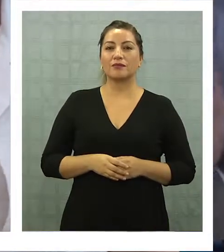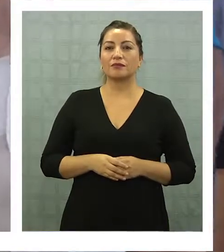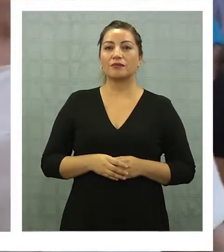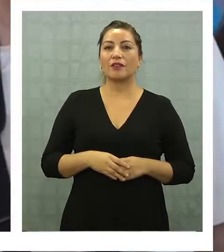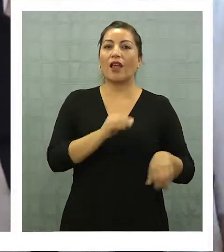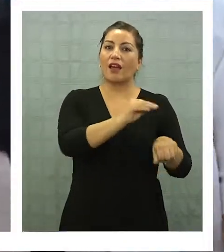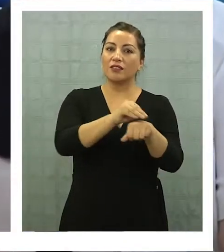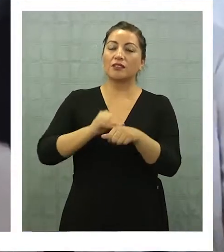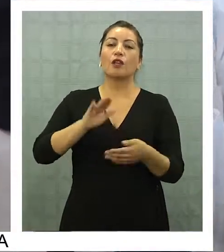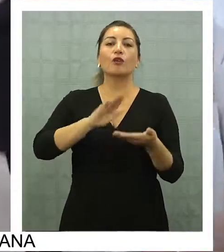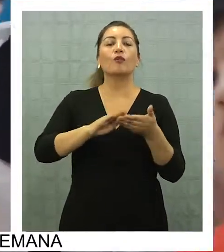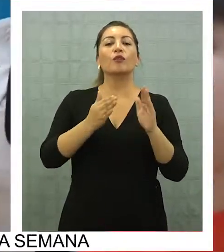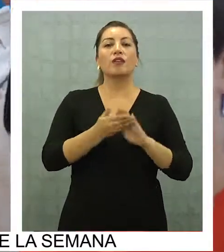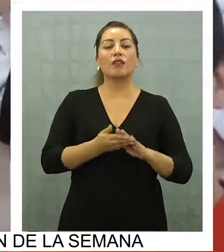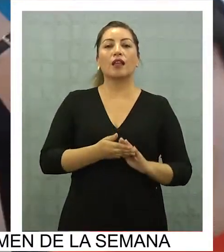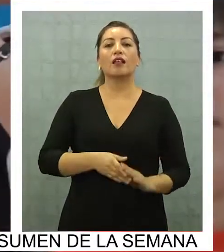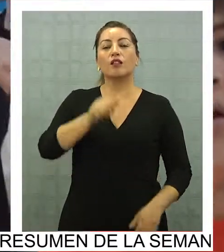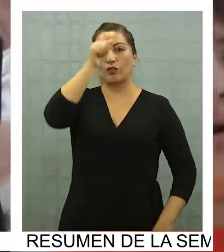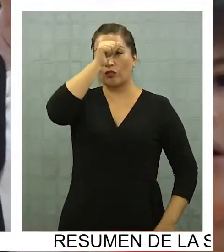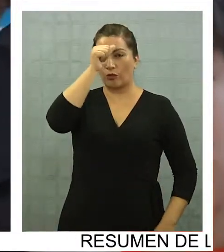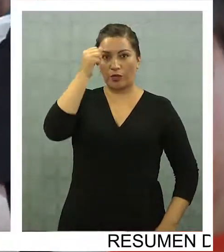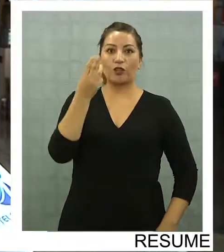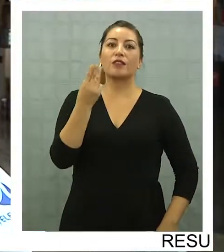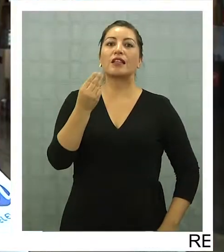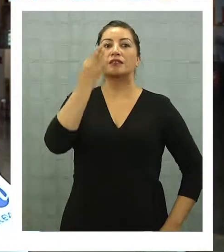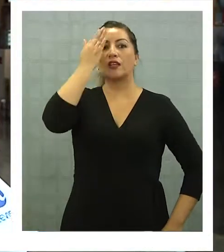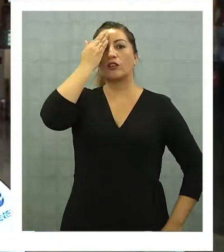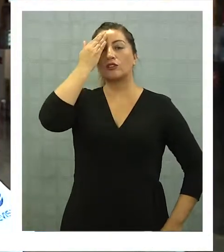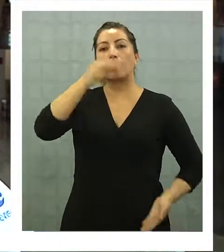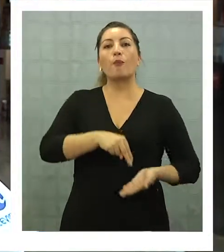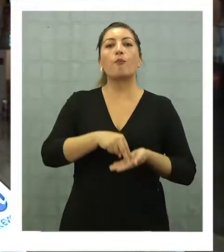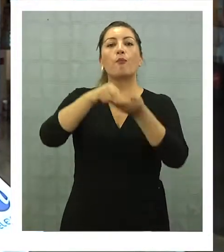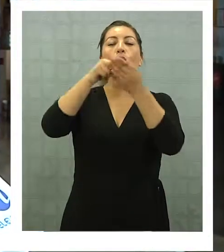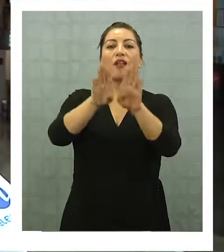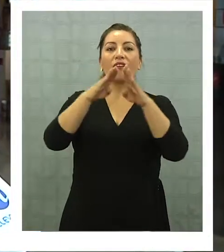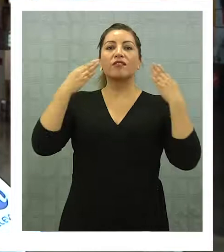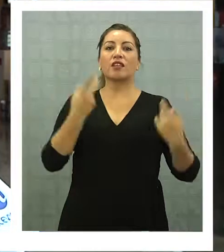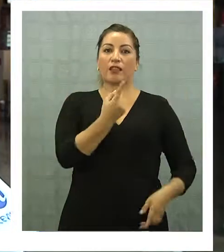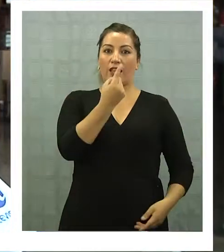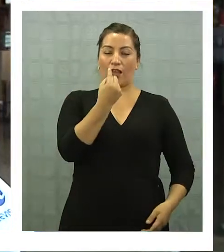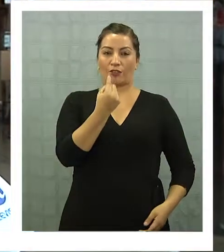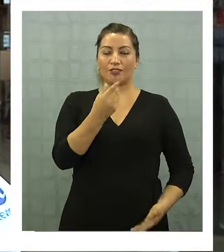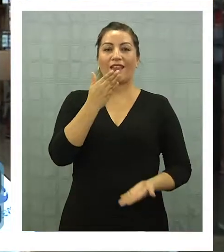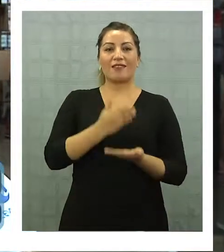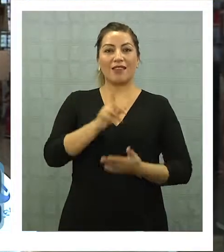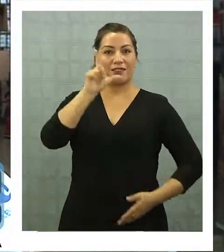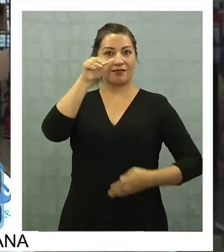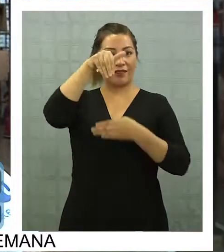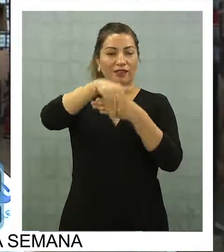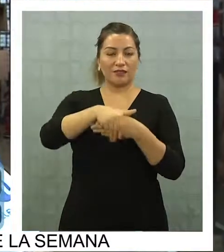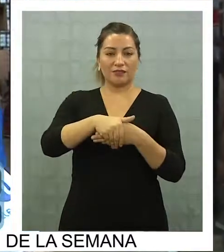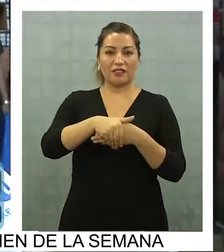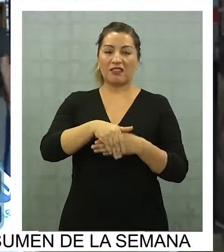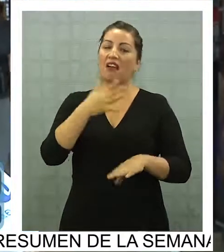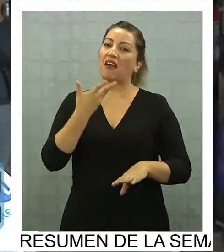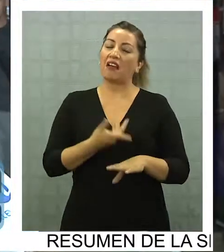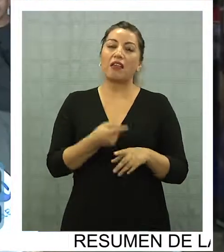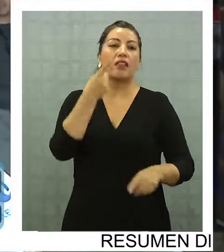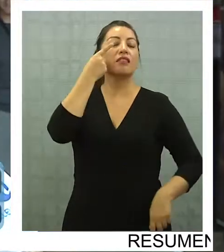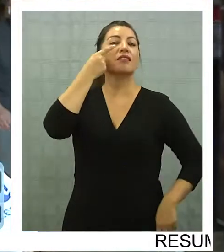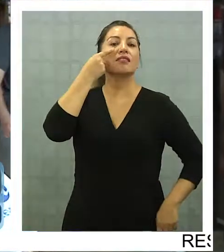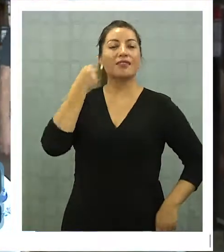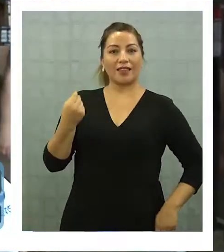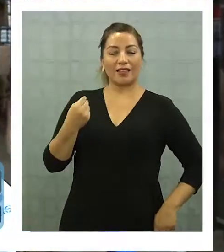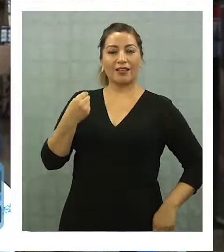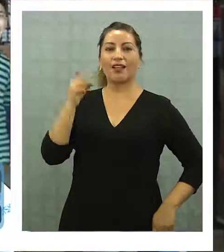avisarles a la comunidad que este domingo 13 va a estar todo el mall abierto, desde las 11 hasta las 19 horas, enfrentando justamente lo que